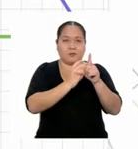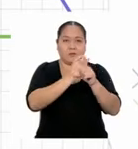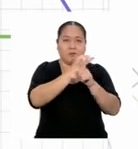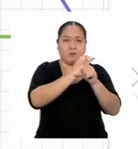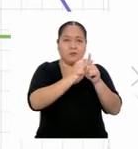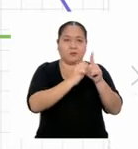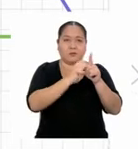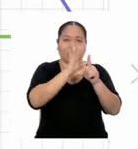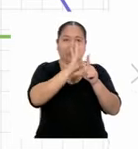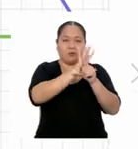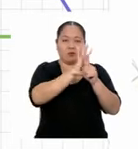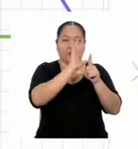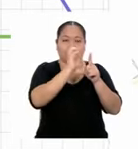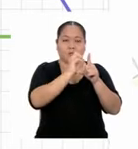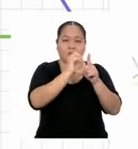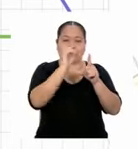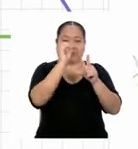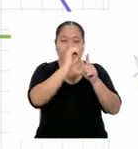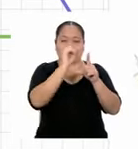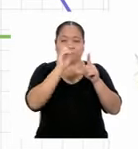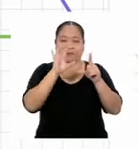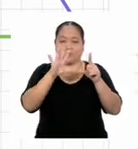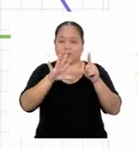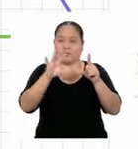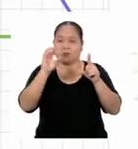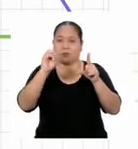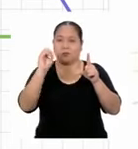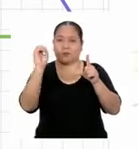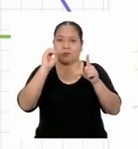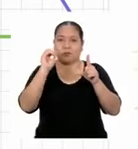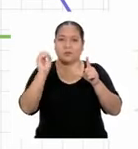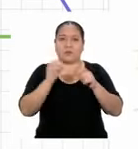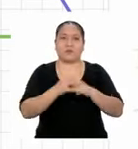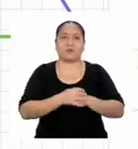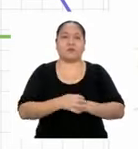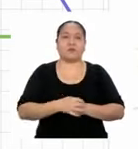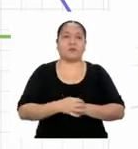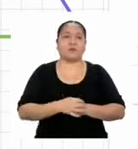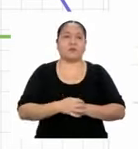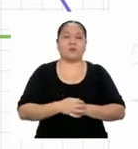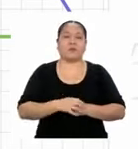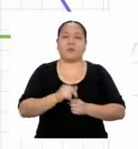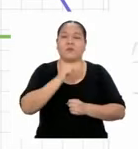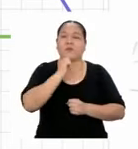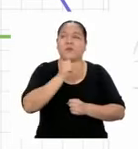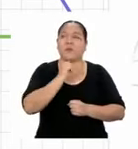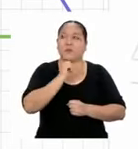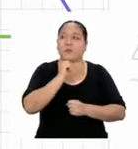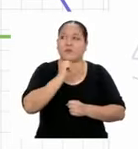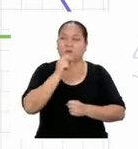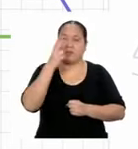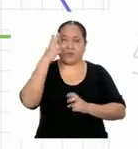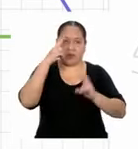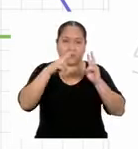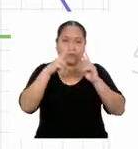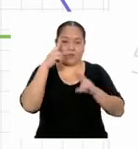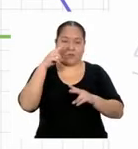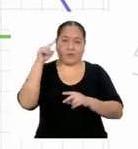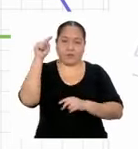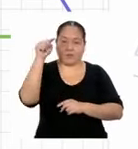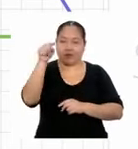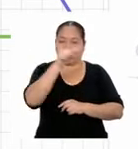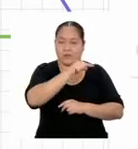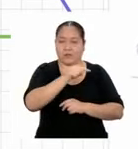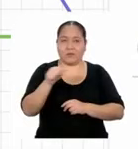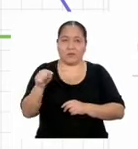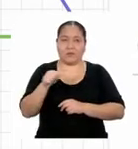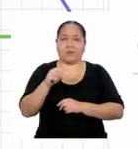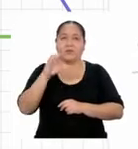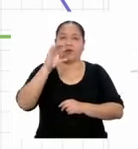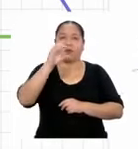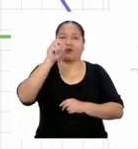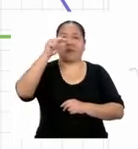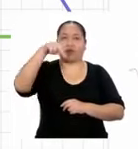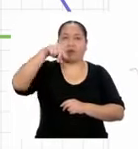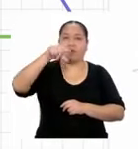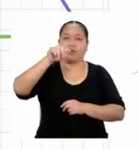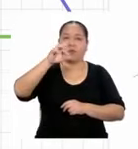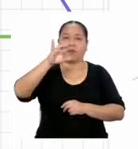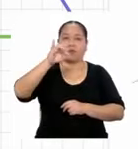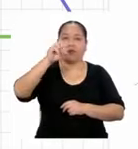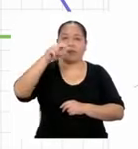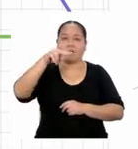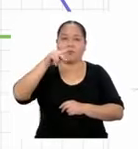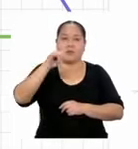miden 50 grados. Ahora solo faltaría determinar si esos dos lados son congruentes.